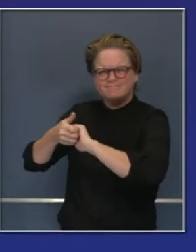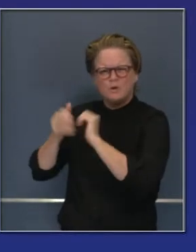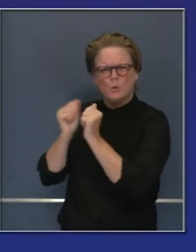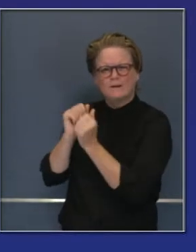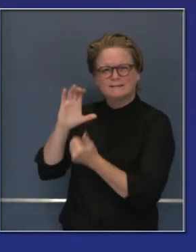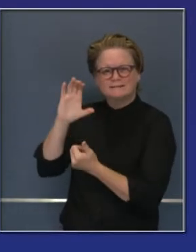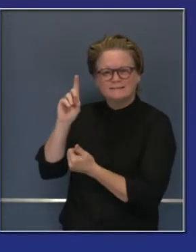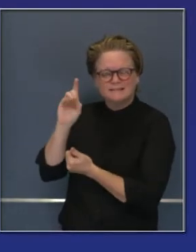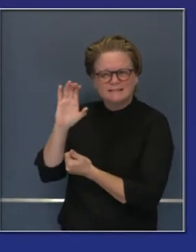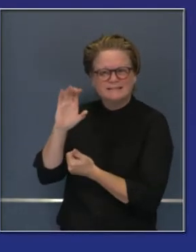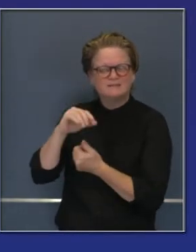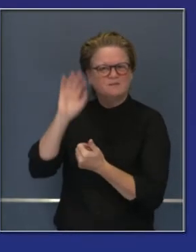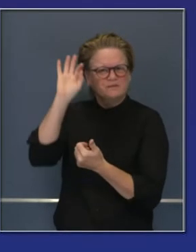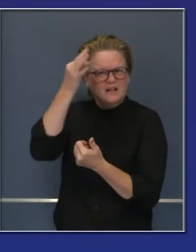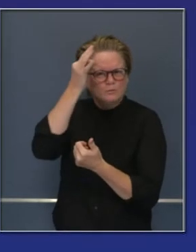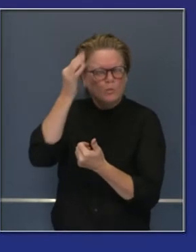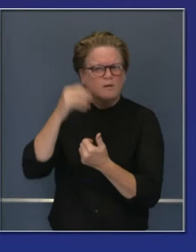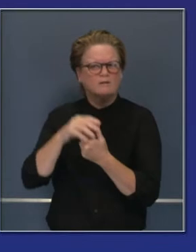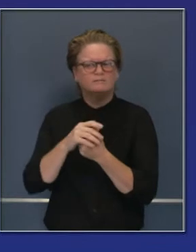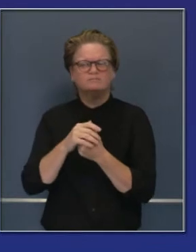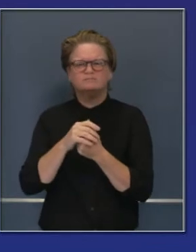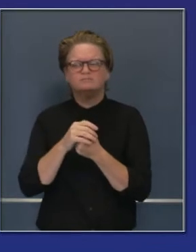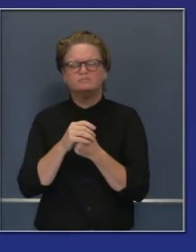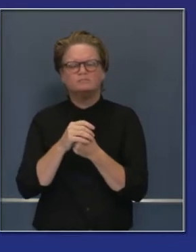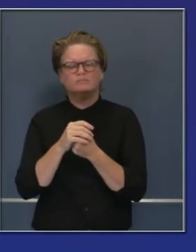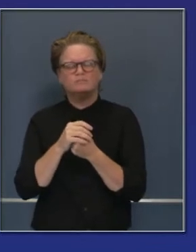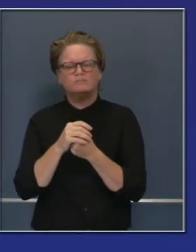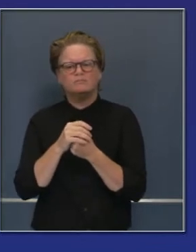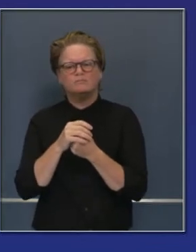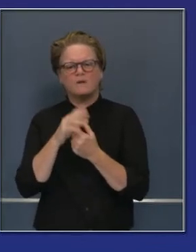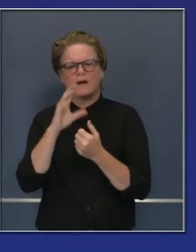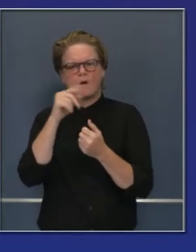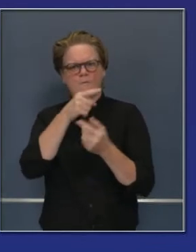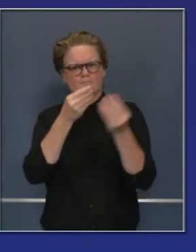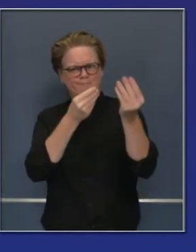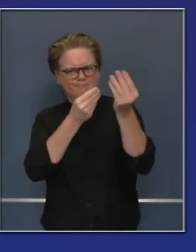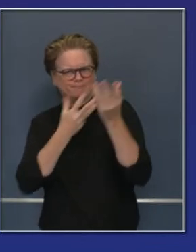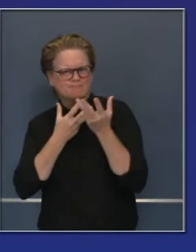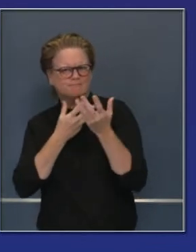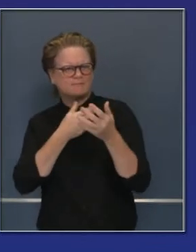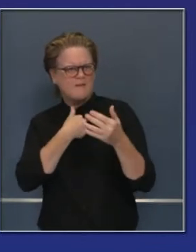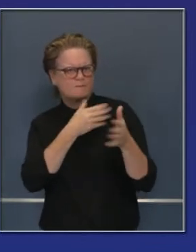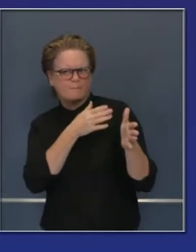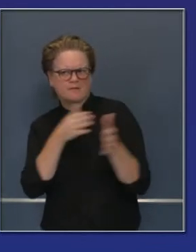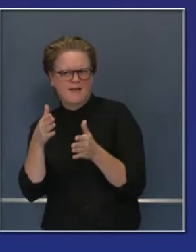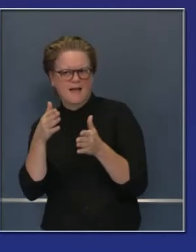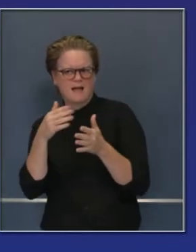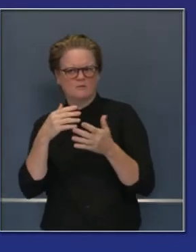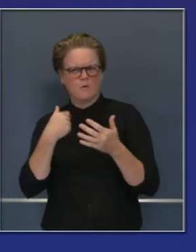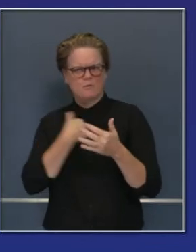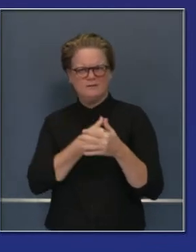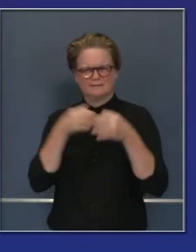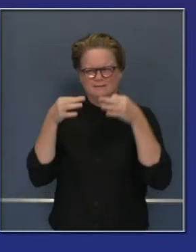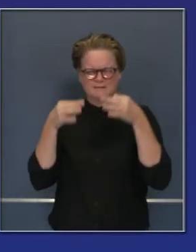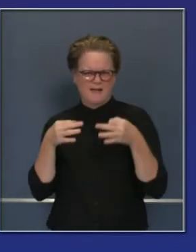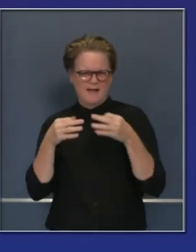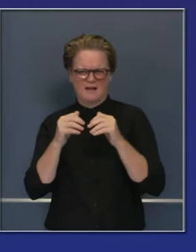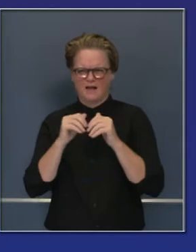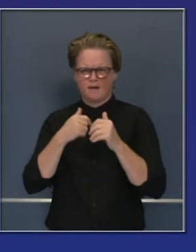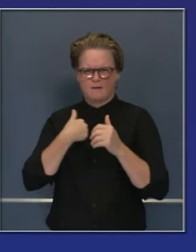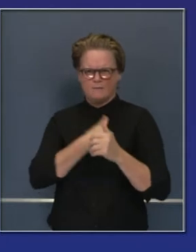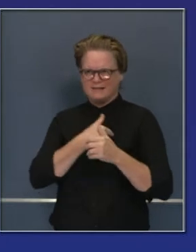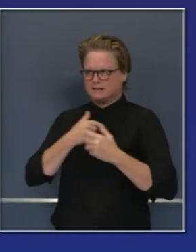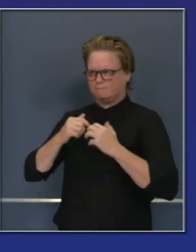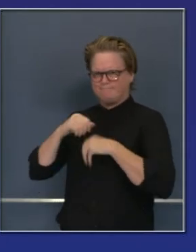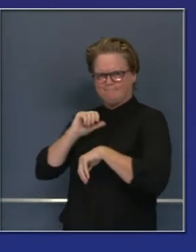Departamento de Defensa y el gobierno federal en lo que se llama micro planificación para la distribución de